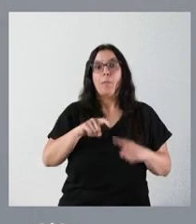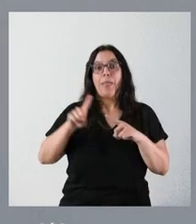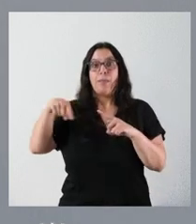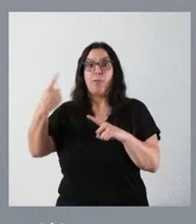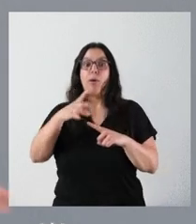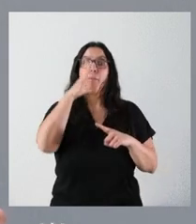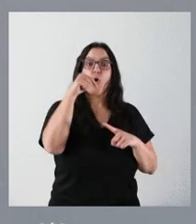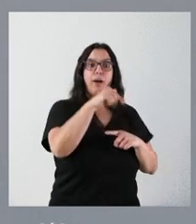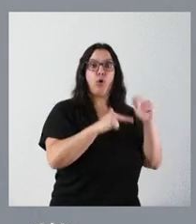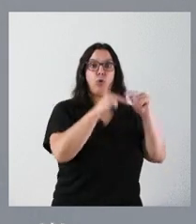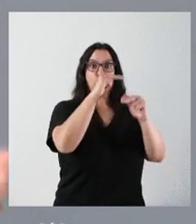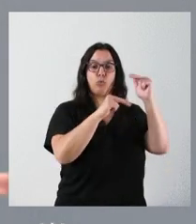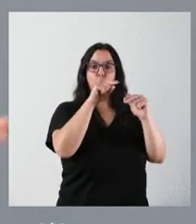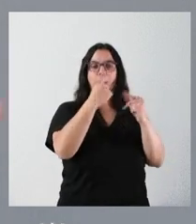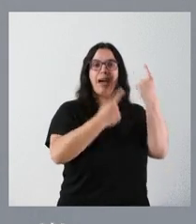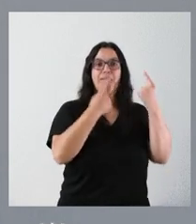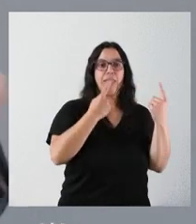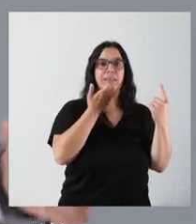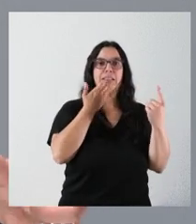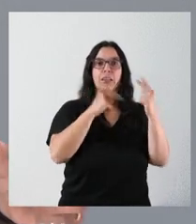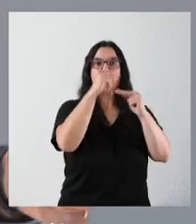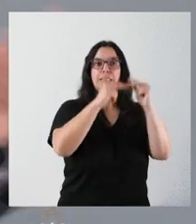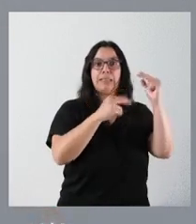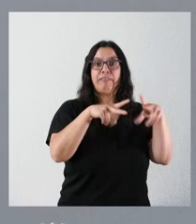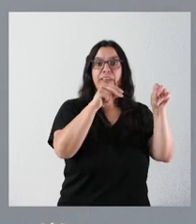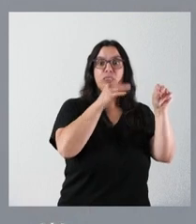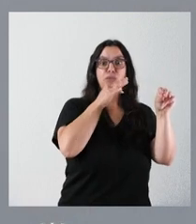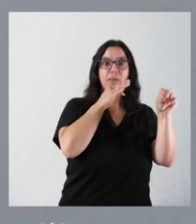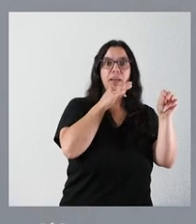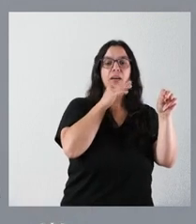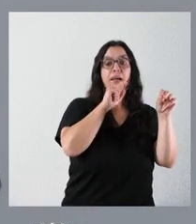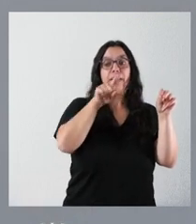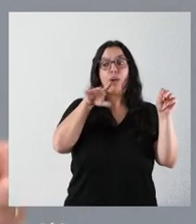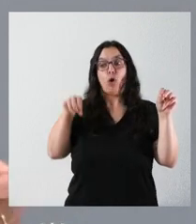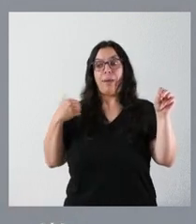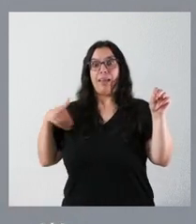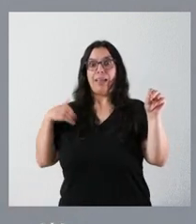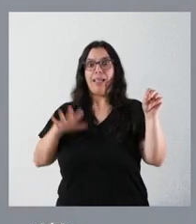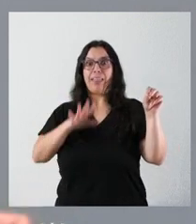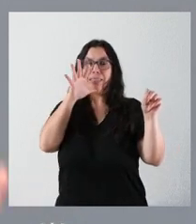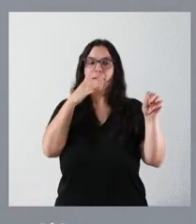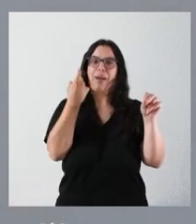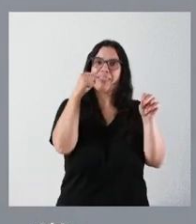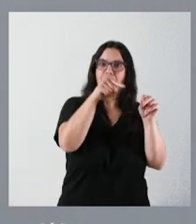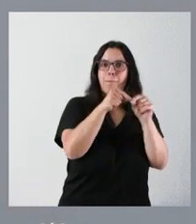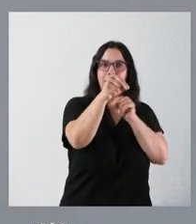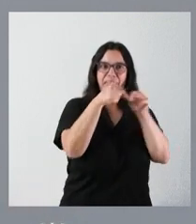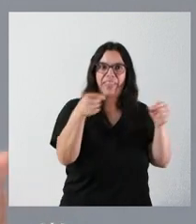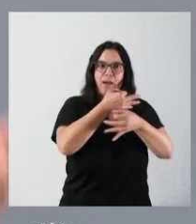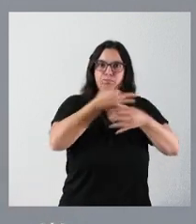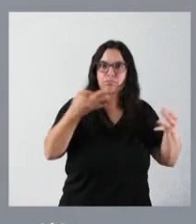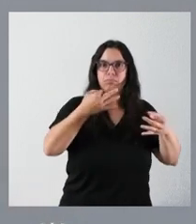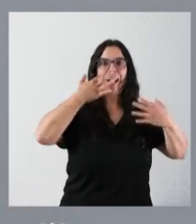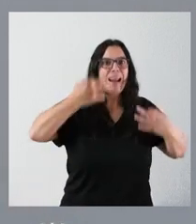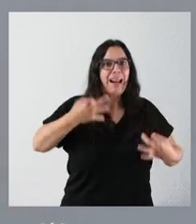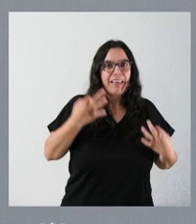a veces algunos equipamientos o algunos equipos requieren algún análisis de las medidas finales de la edificación y, por